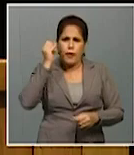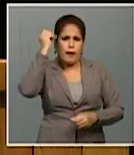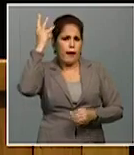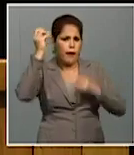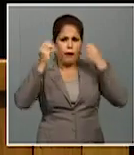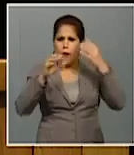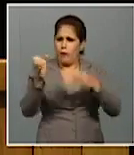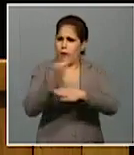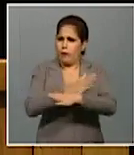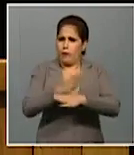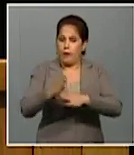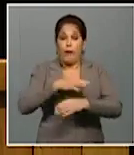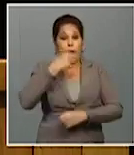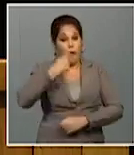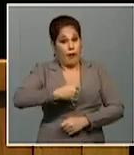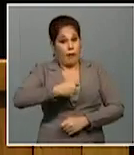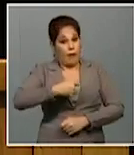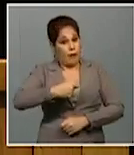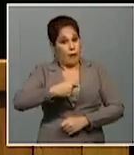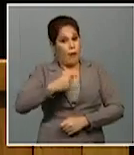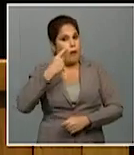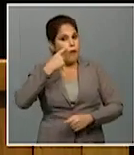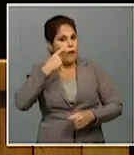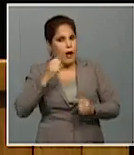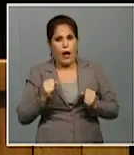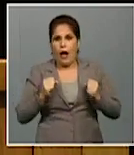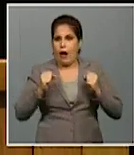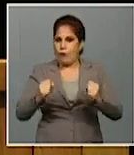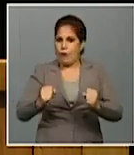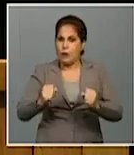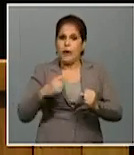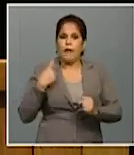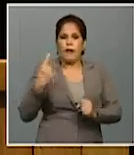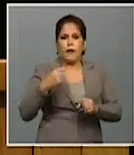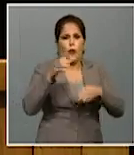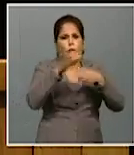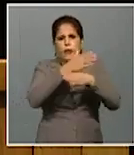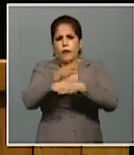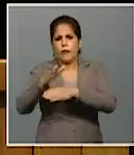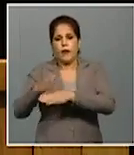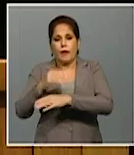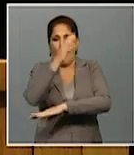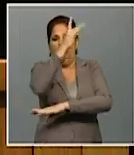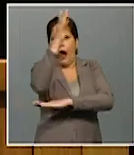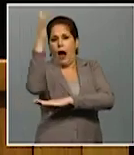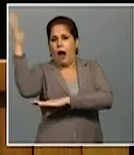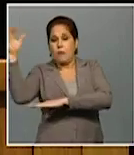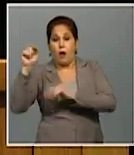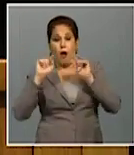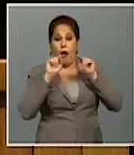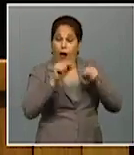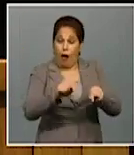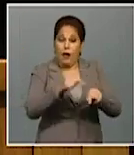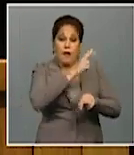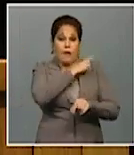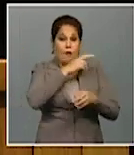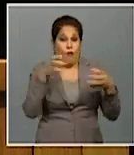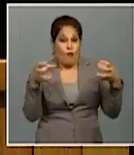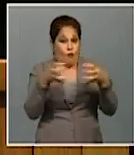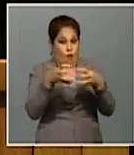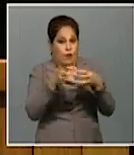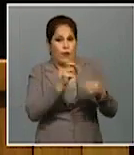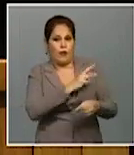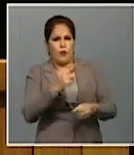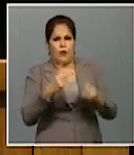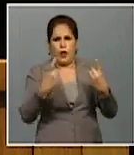expresarse. Debemos ser capaces de apreciar la fuerza del bosque, de sus árboles en fila y en cuadro apretado cuando